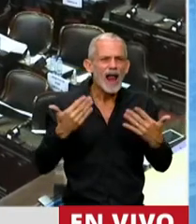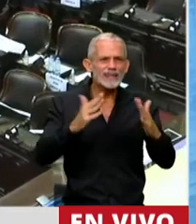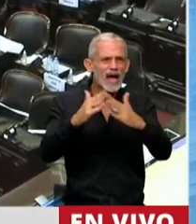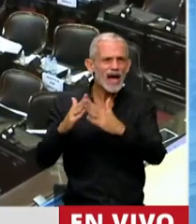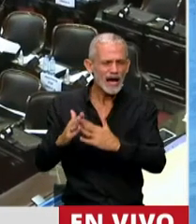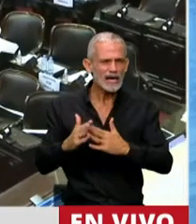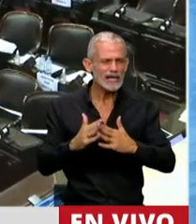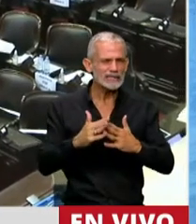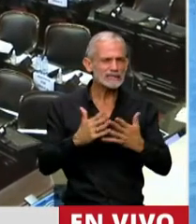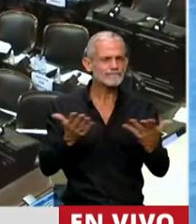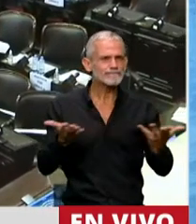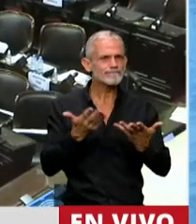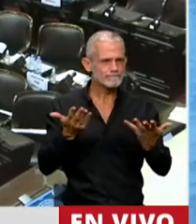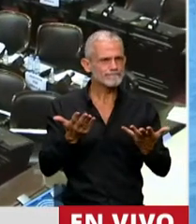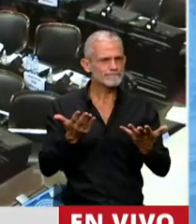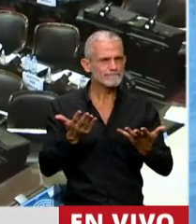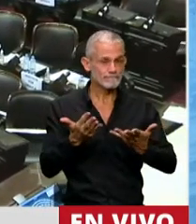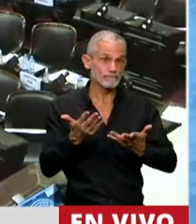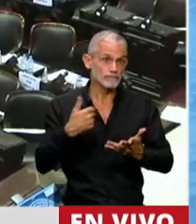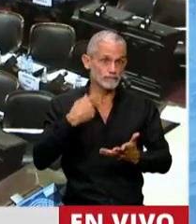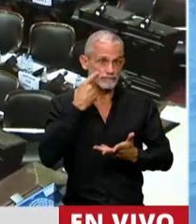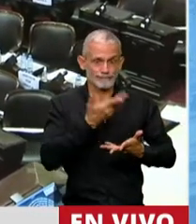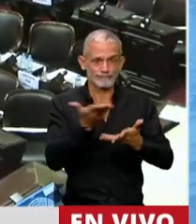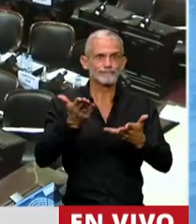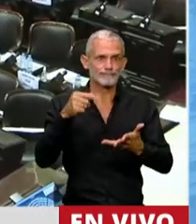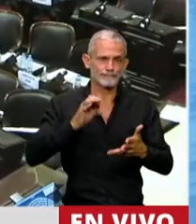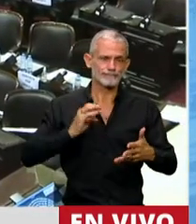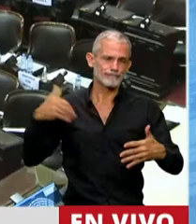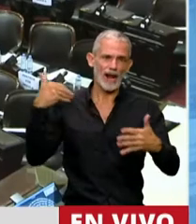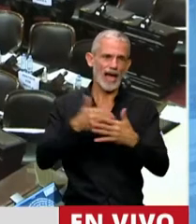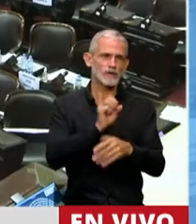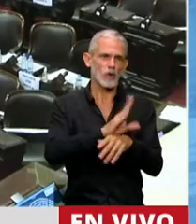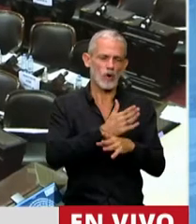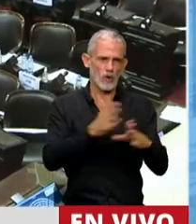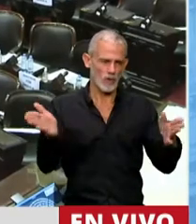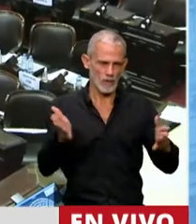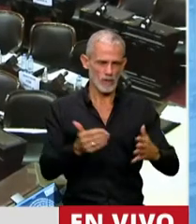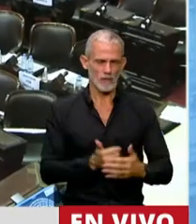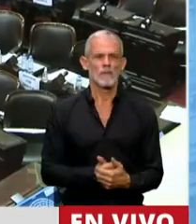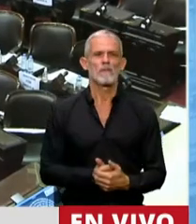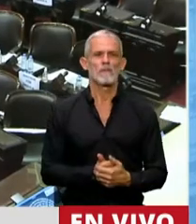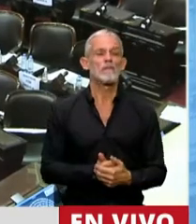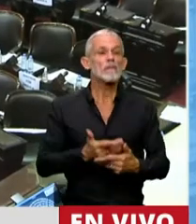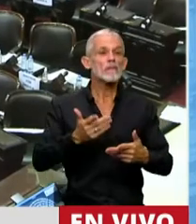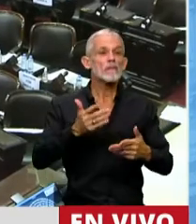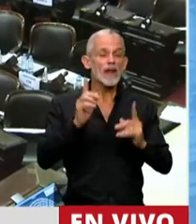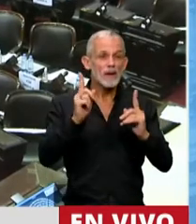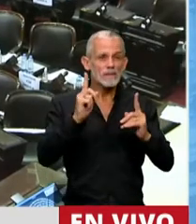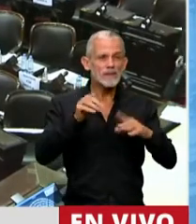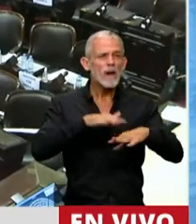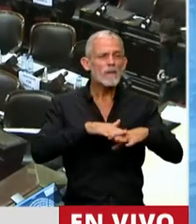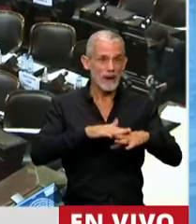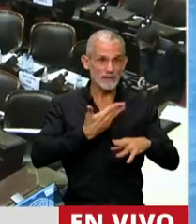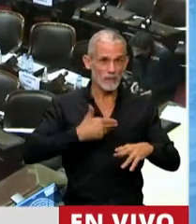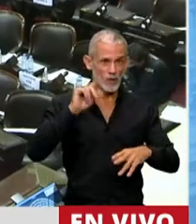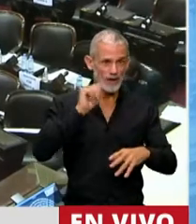tenemos y que se muestra crudamente en este año de la pandemia. Los propios fundamentos que el